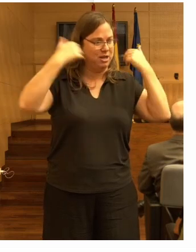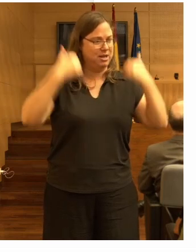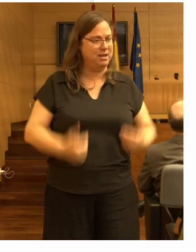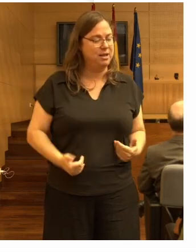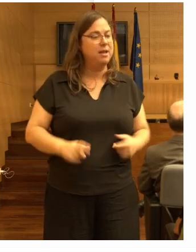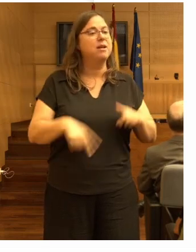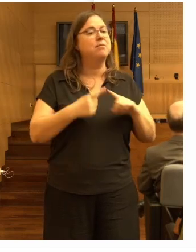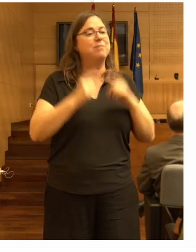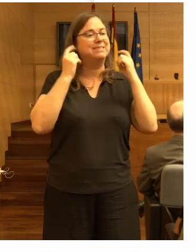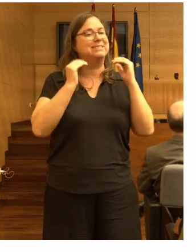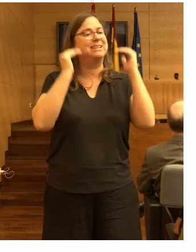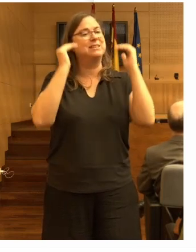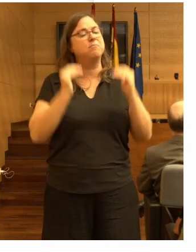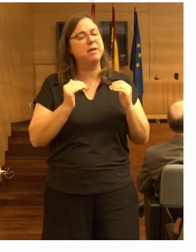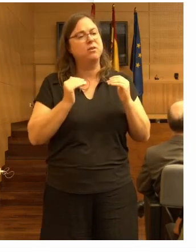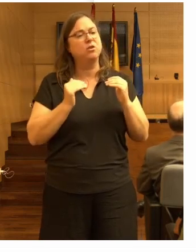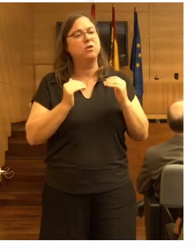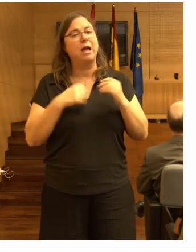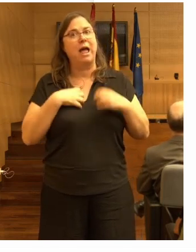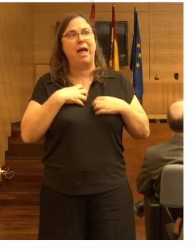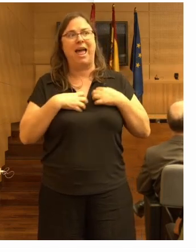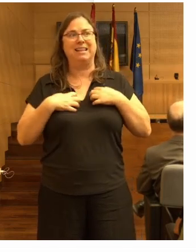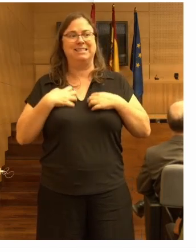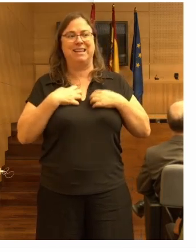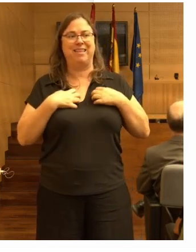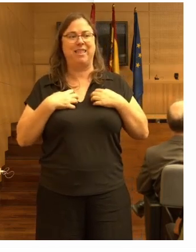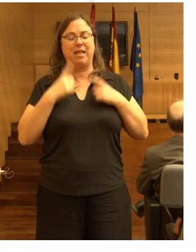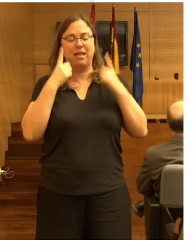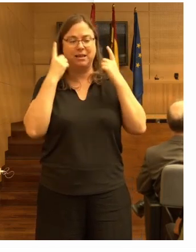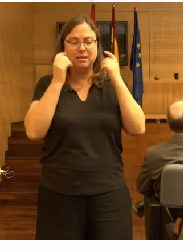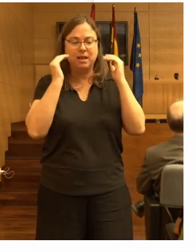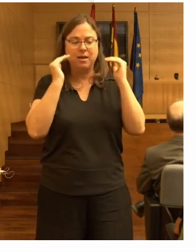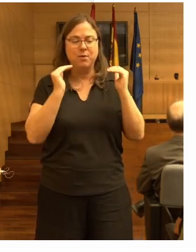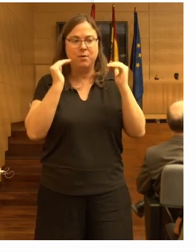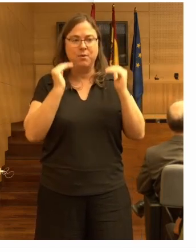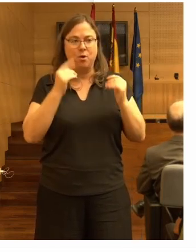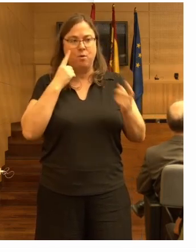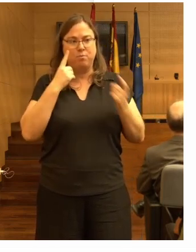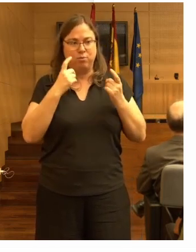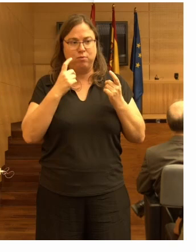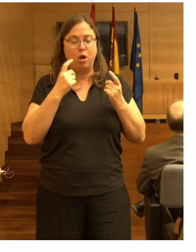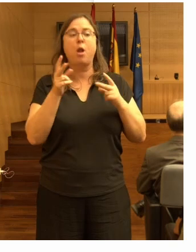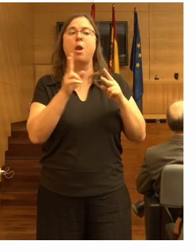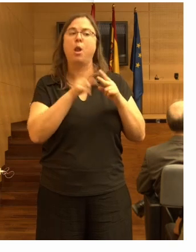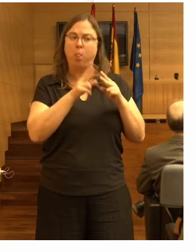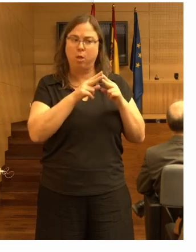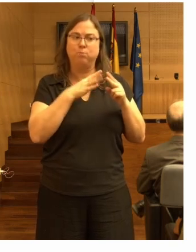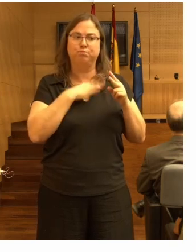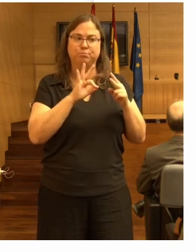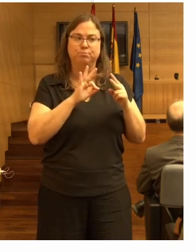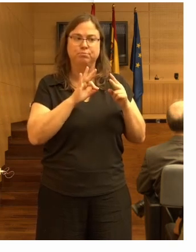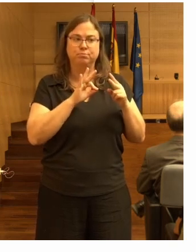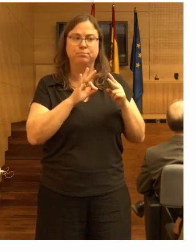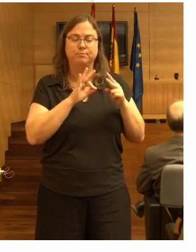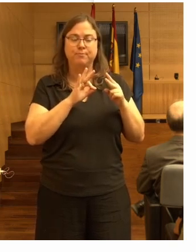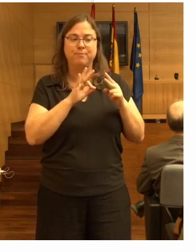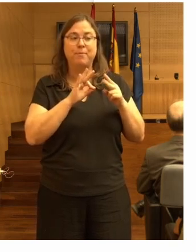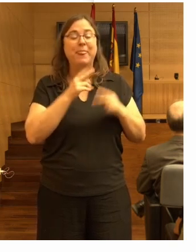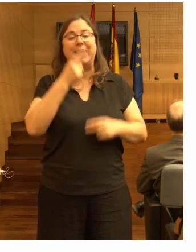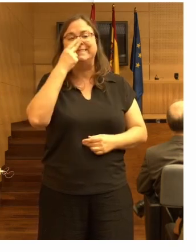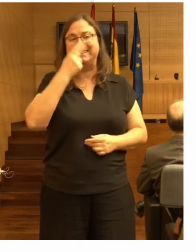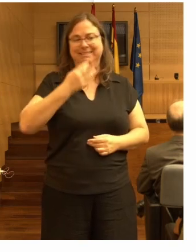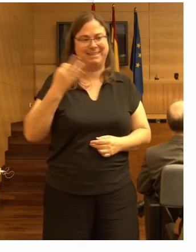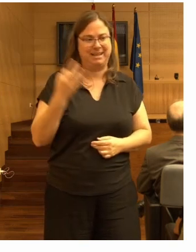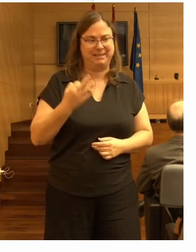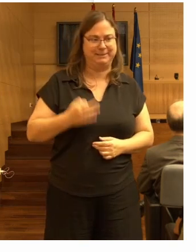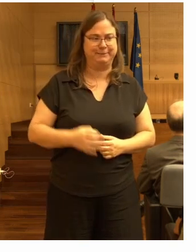niveles elevados de ansiedad y ambas cosas lo interesante aquí es